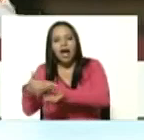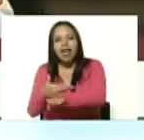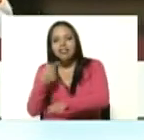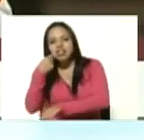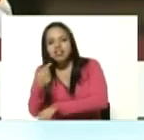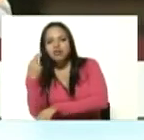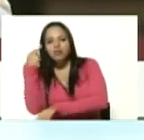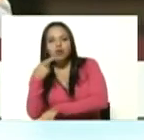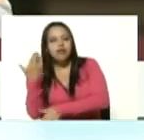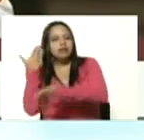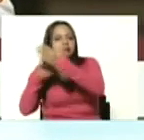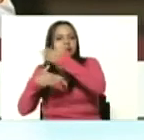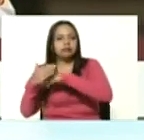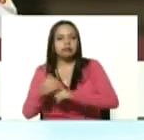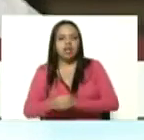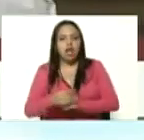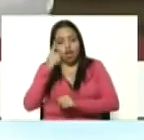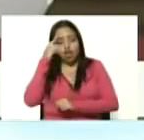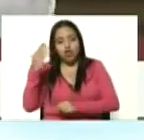la constancia